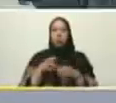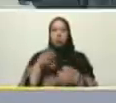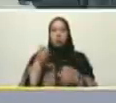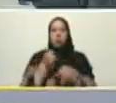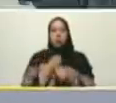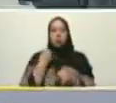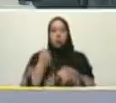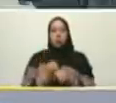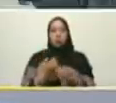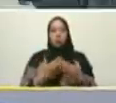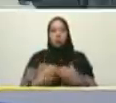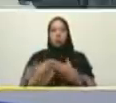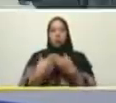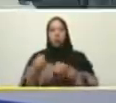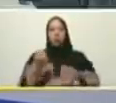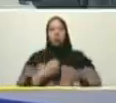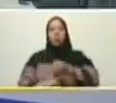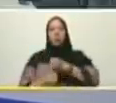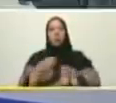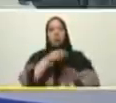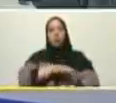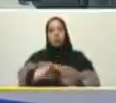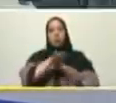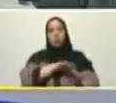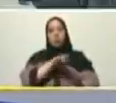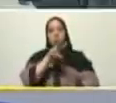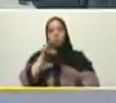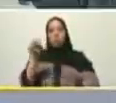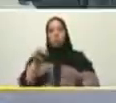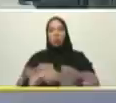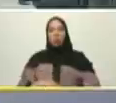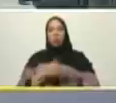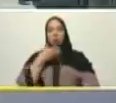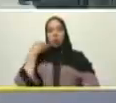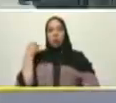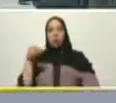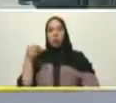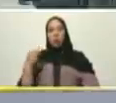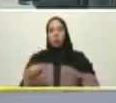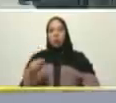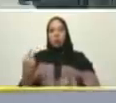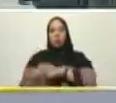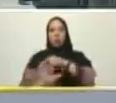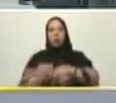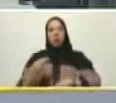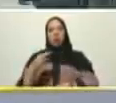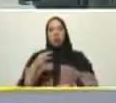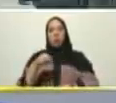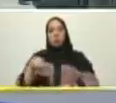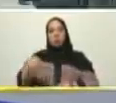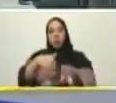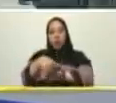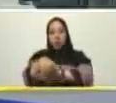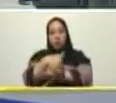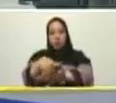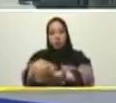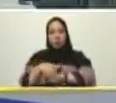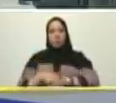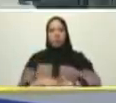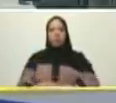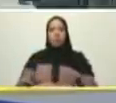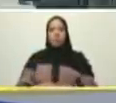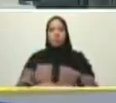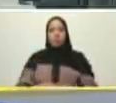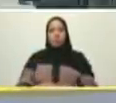entonces movimiento bolivariano revolucionario 200 era de la juventud del MBR 200 en la calle luego